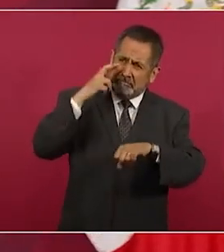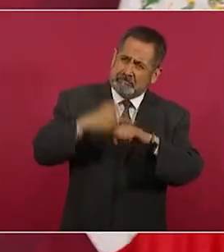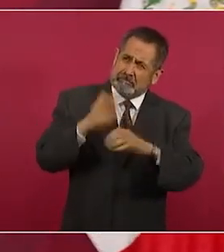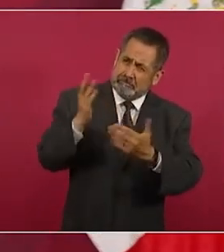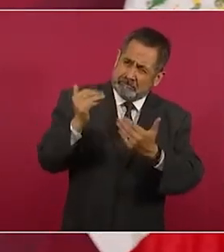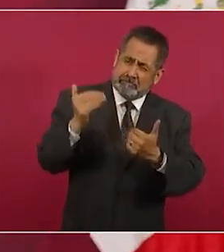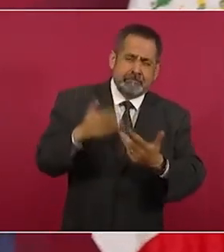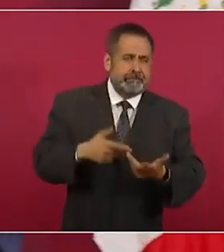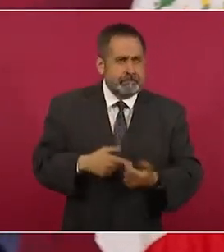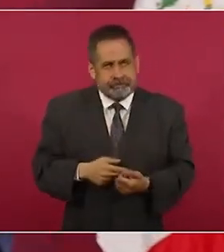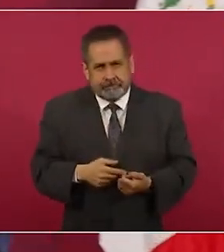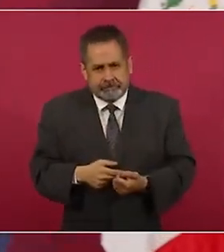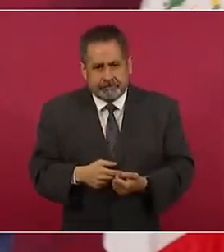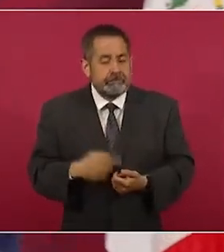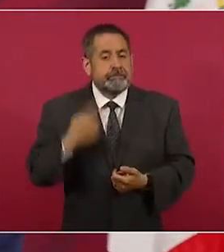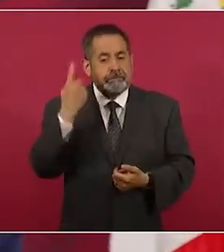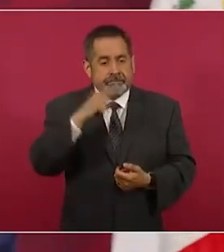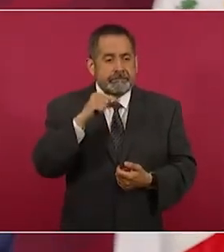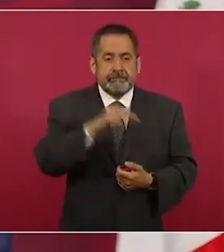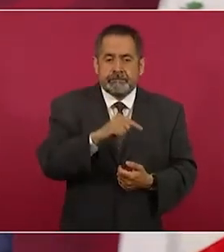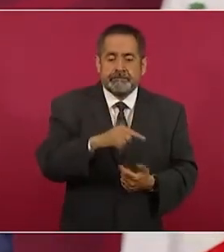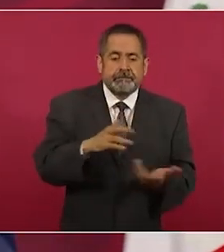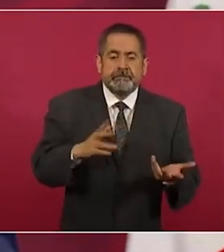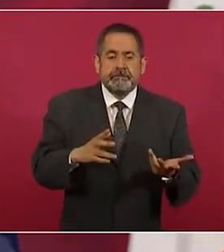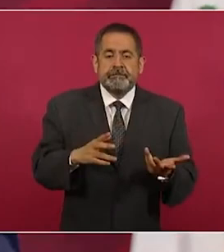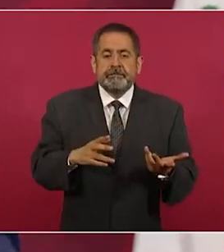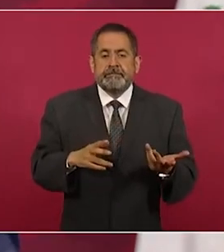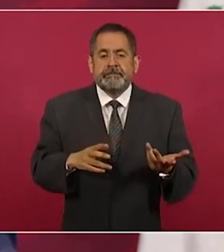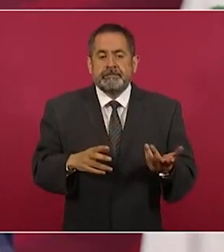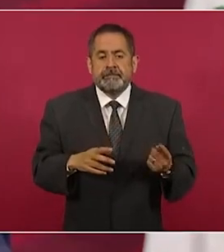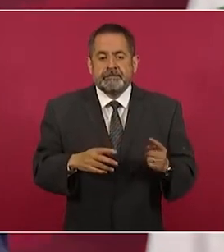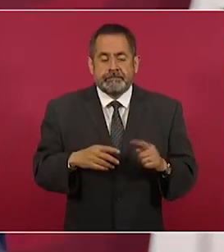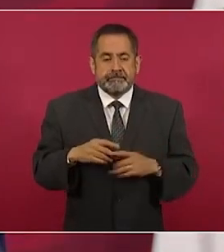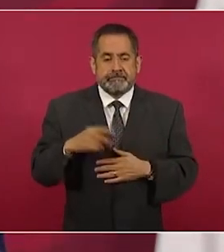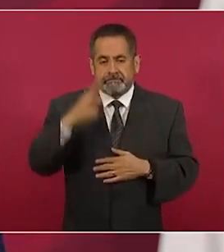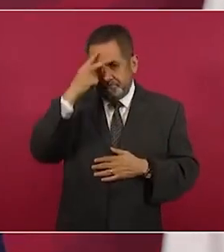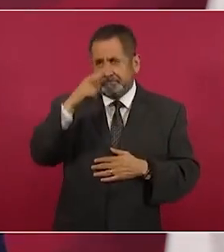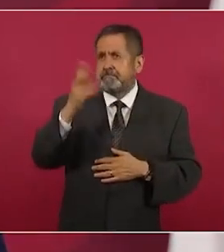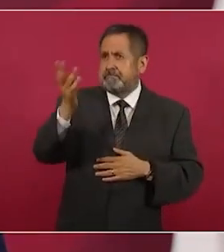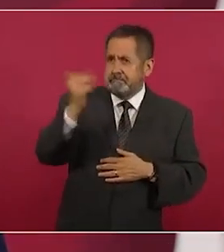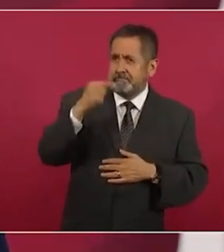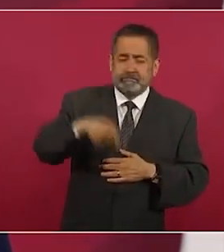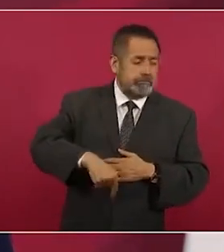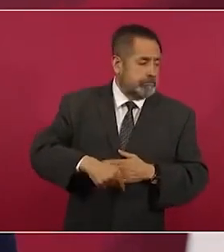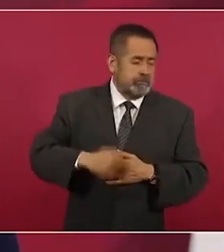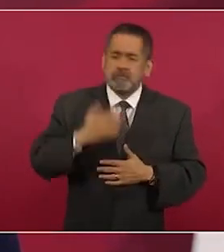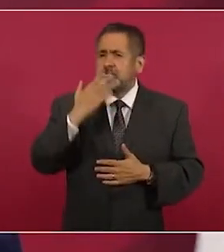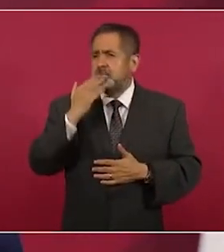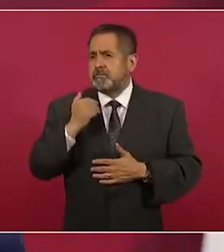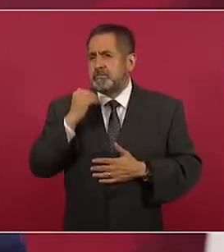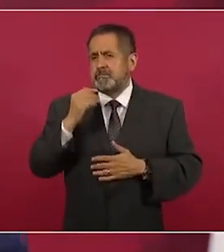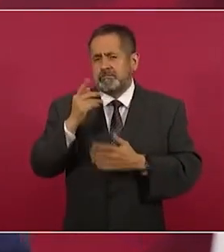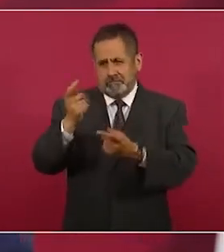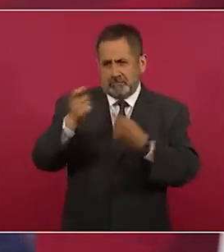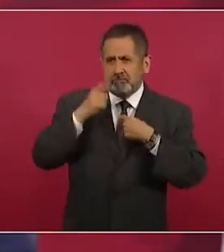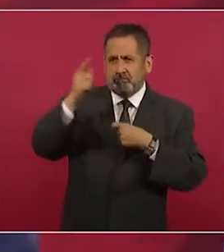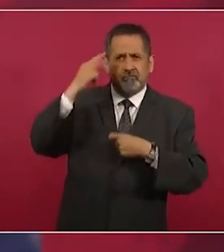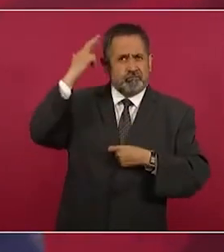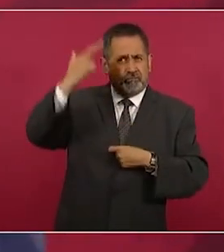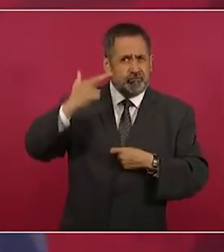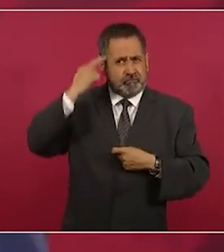para que México México se convirtiera en una monarquía